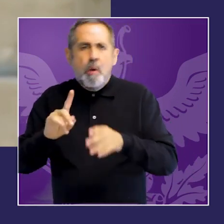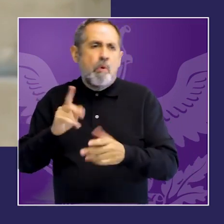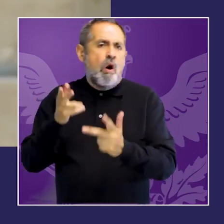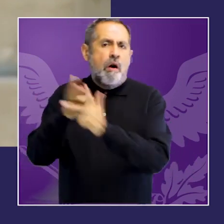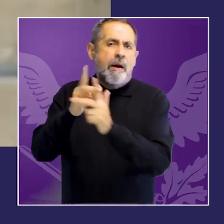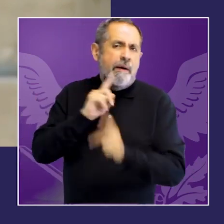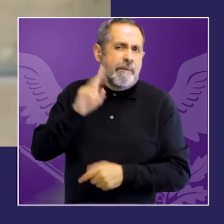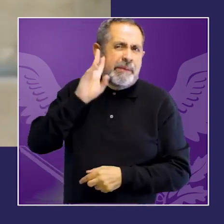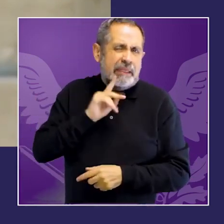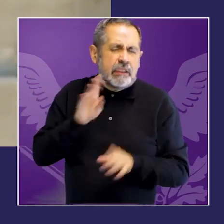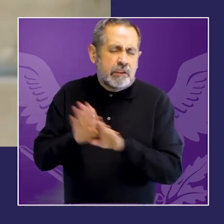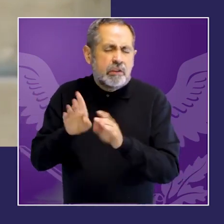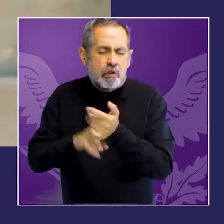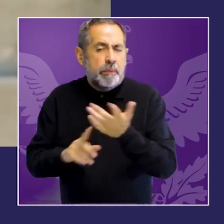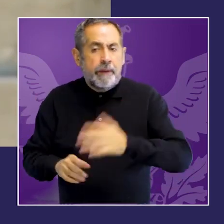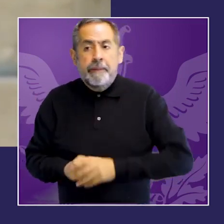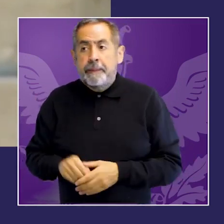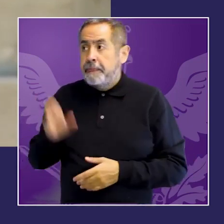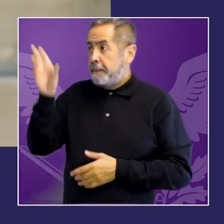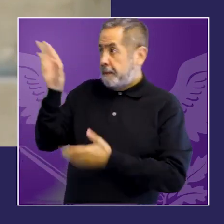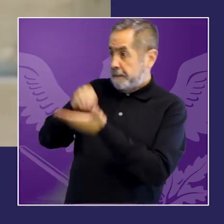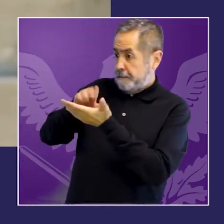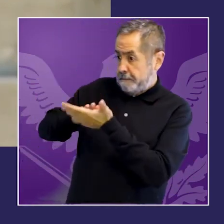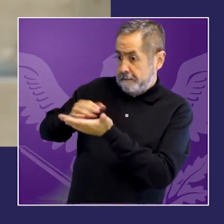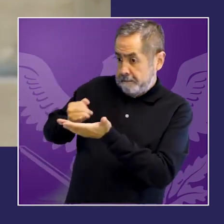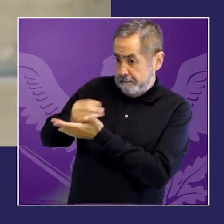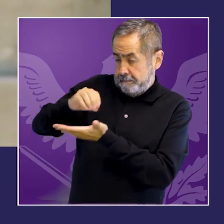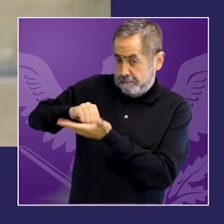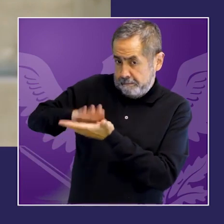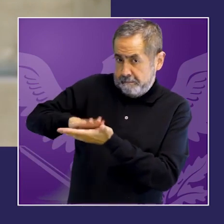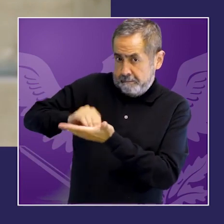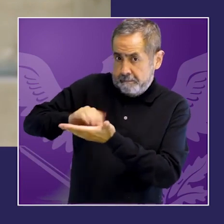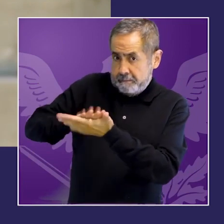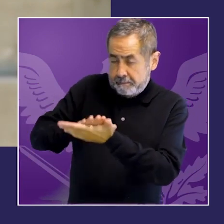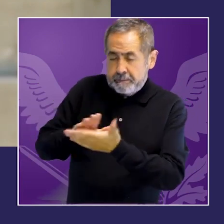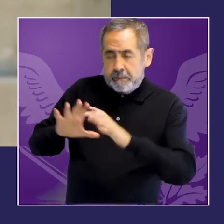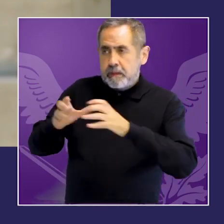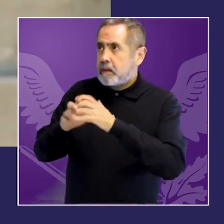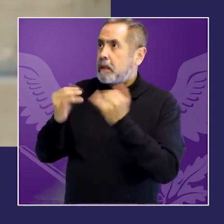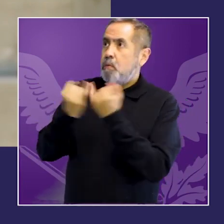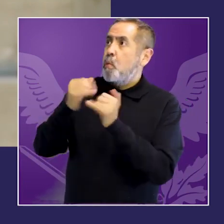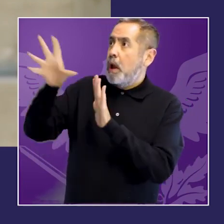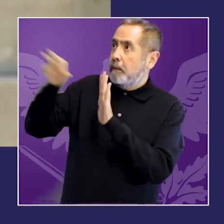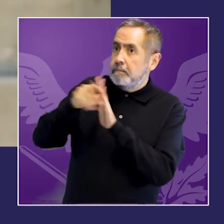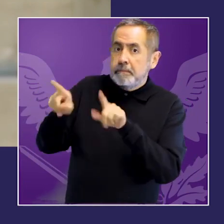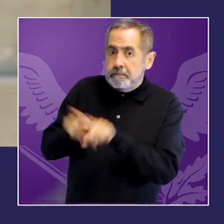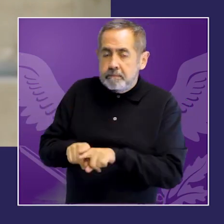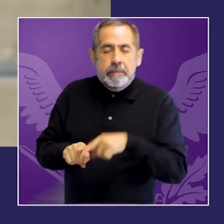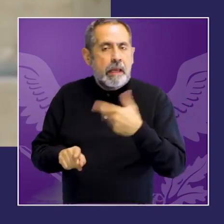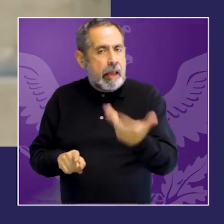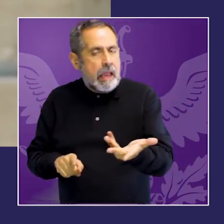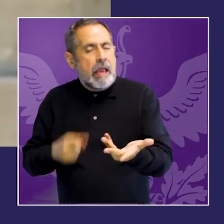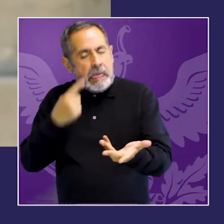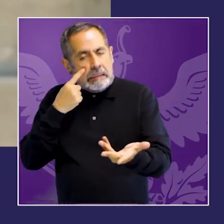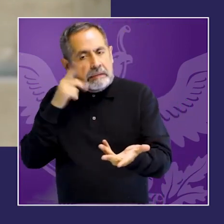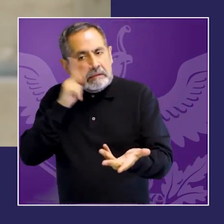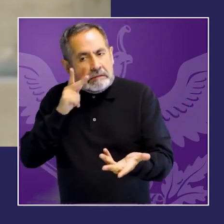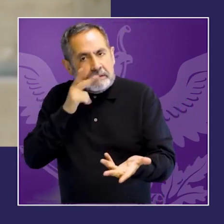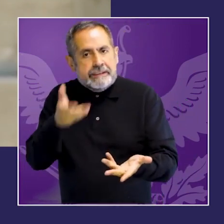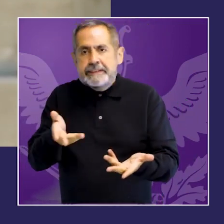Algunos de estos desafíos se vinculan con la formación de quienes integran los órganos de administración de justicia expresado en